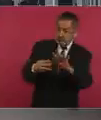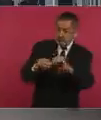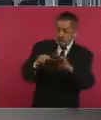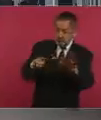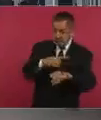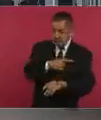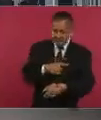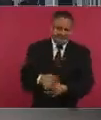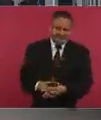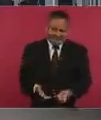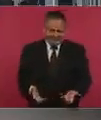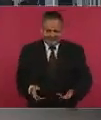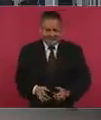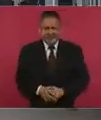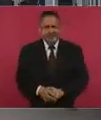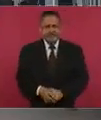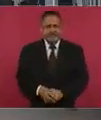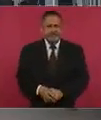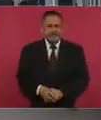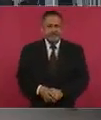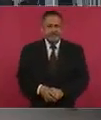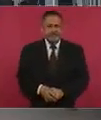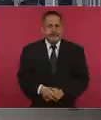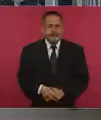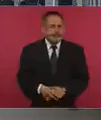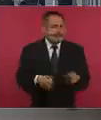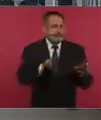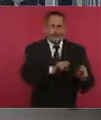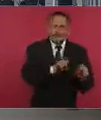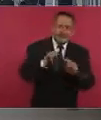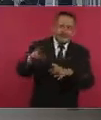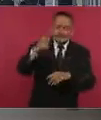o a China.